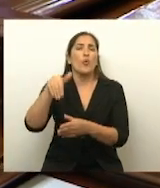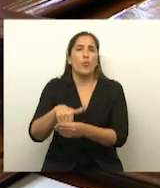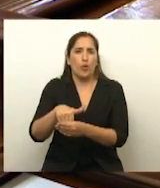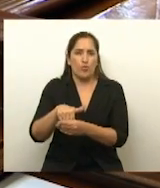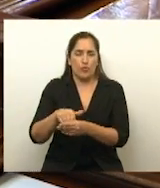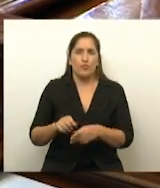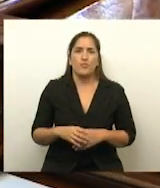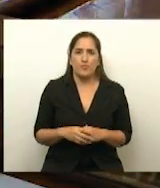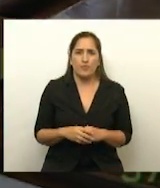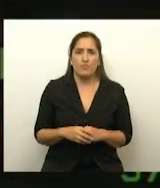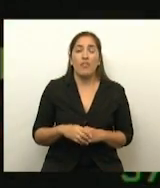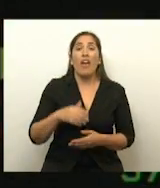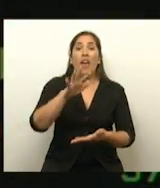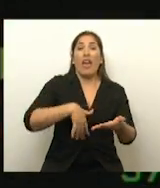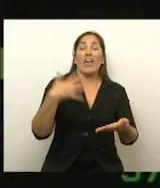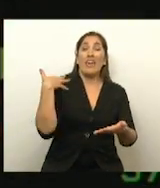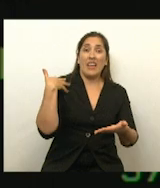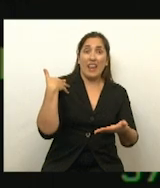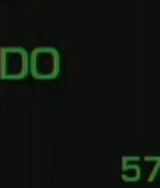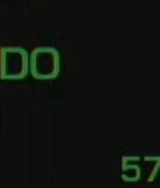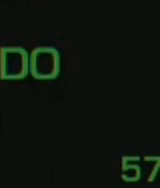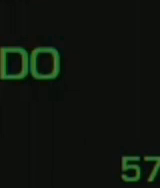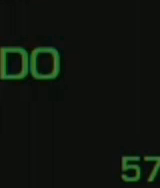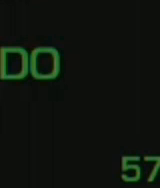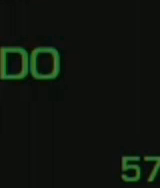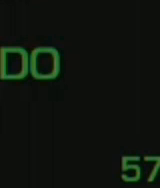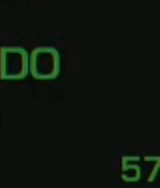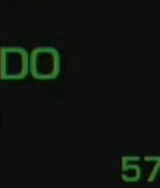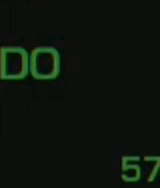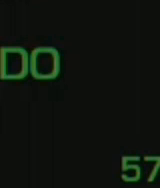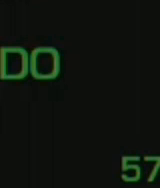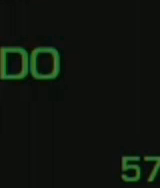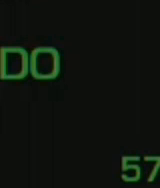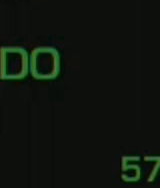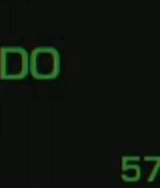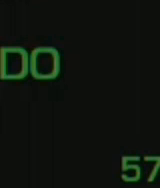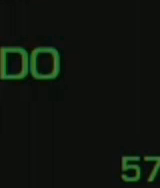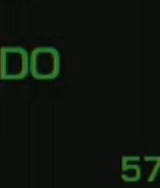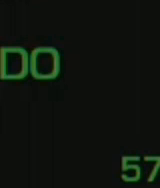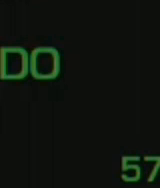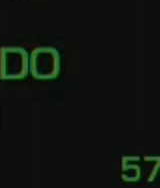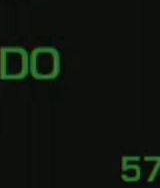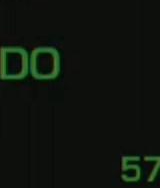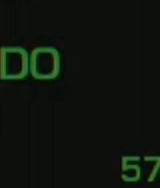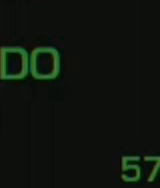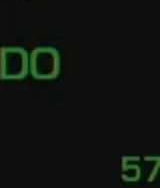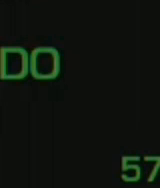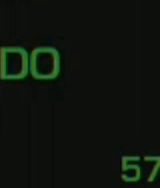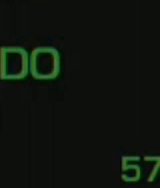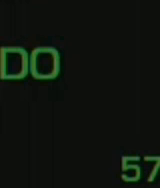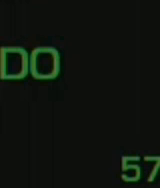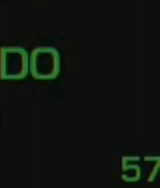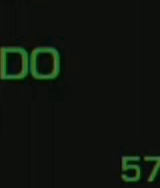voz. En general, en particular, afirmativo, 57 votos, negativos, 4 votos y ninguna abstención. Senador Aguilar, ¿cómo es su voto?